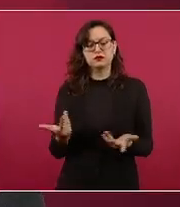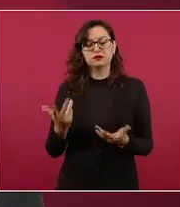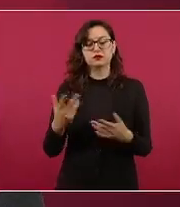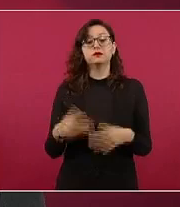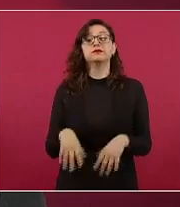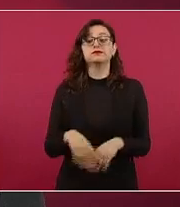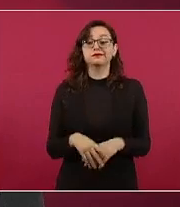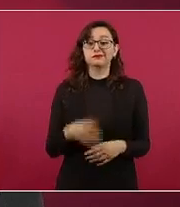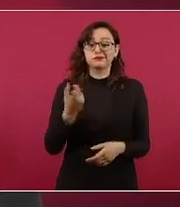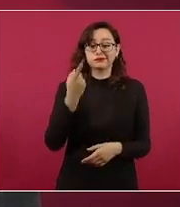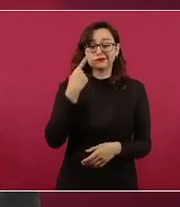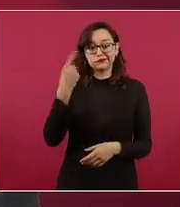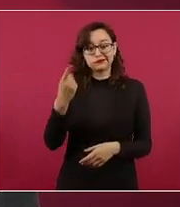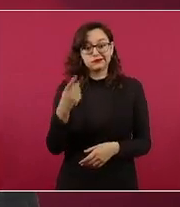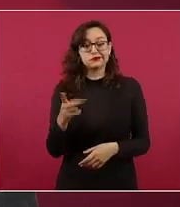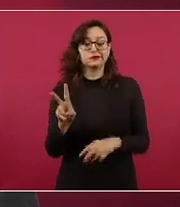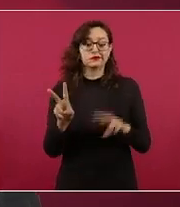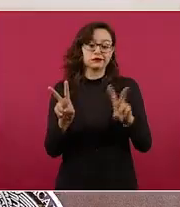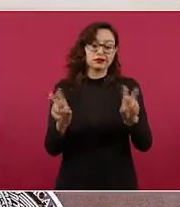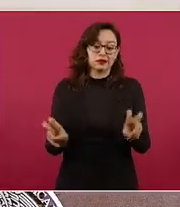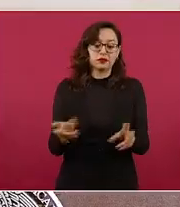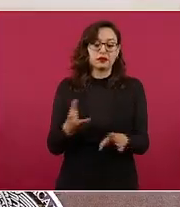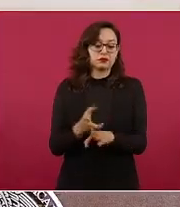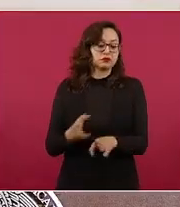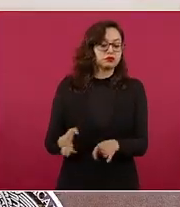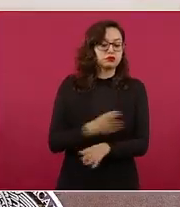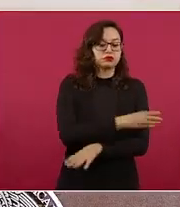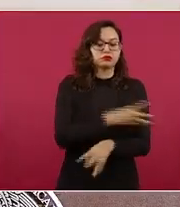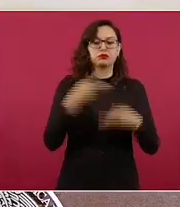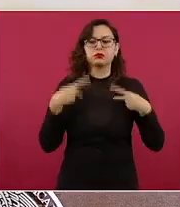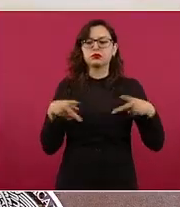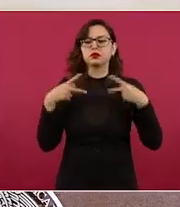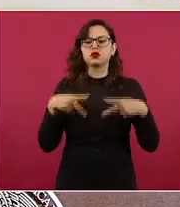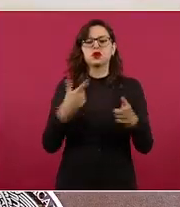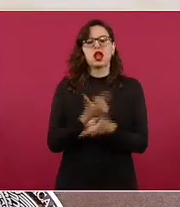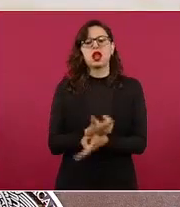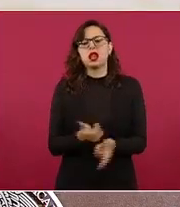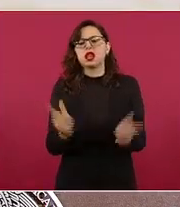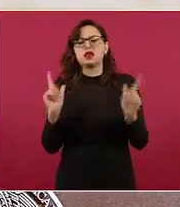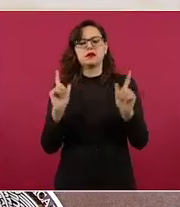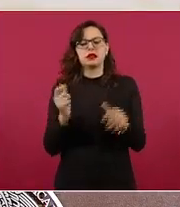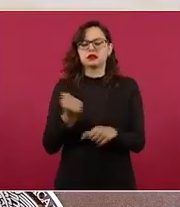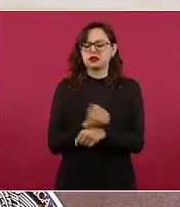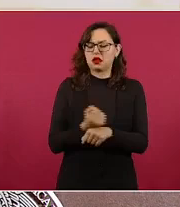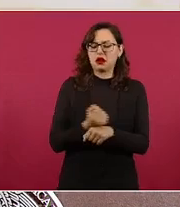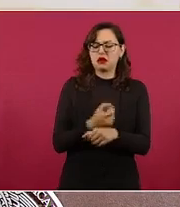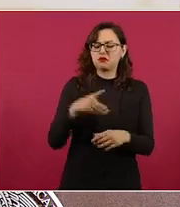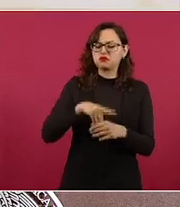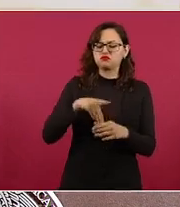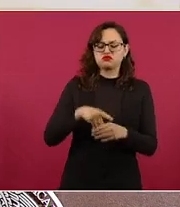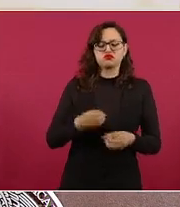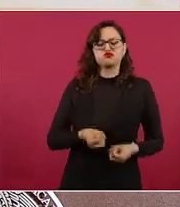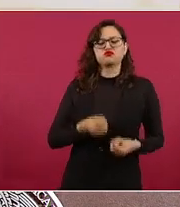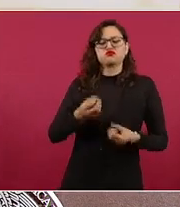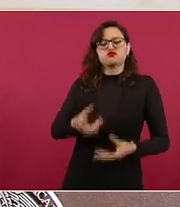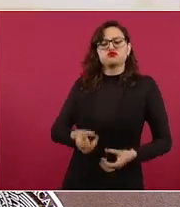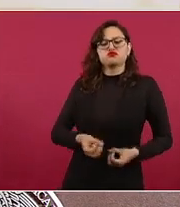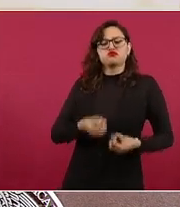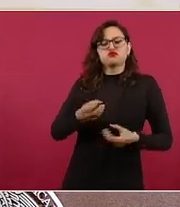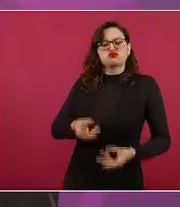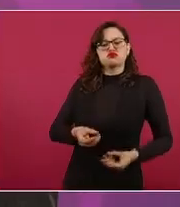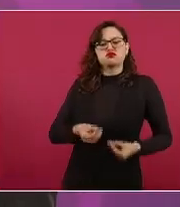que es la preferente en materia de salud pública, porque no se estimuló esta donación. En su lugar, y de manera muy